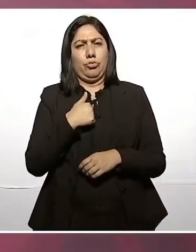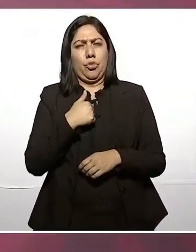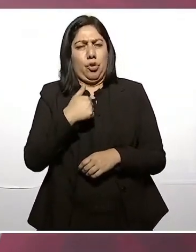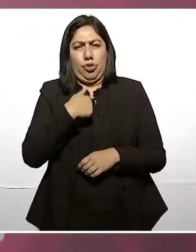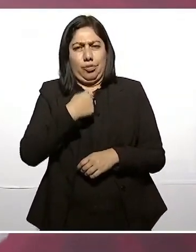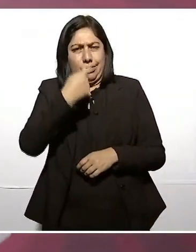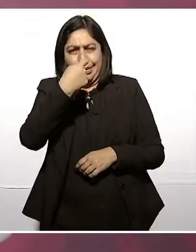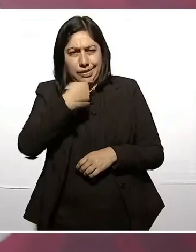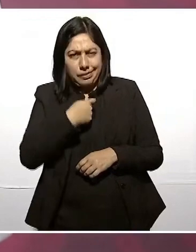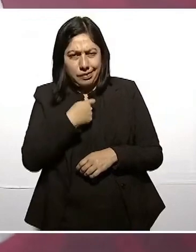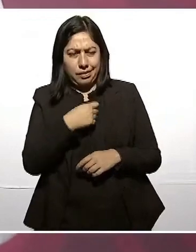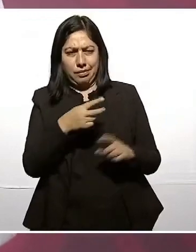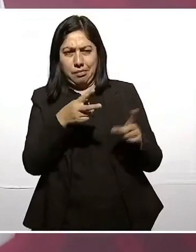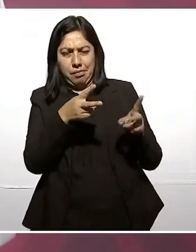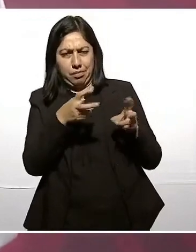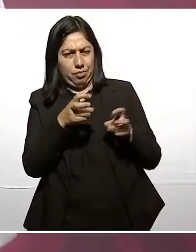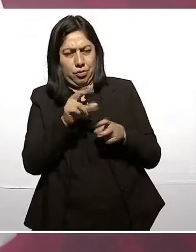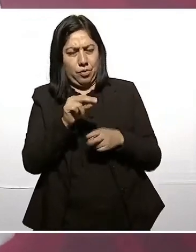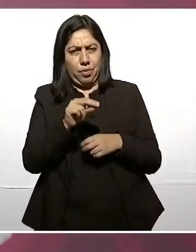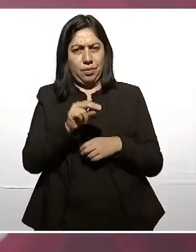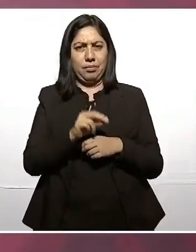Los bandidos son otros.